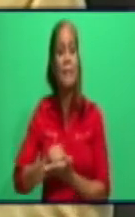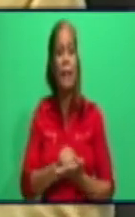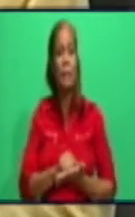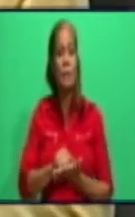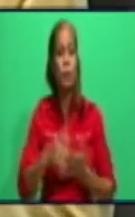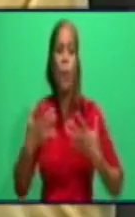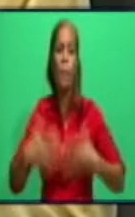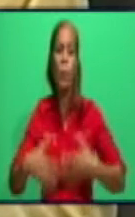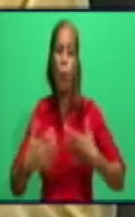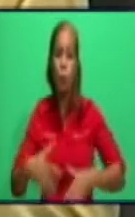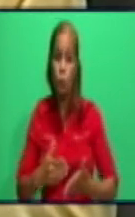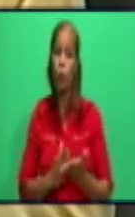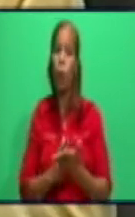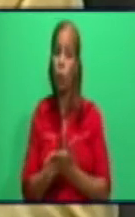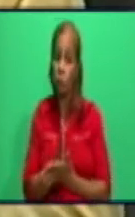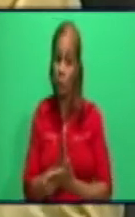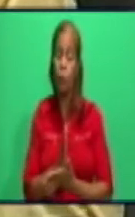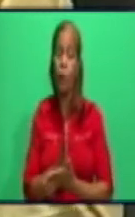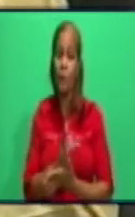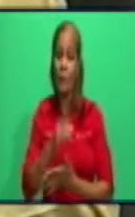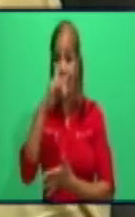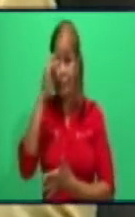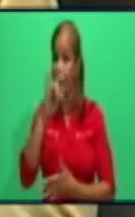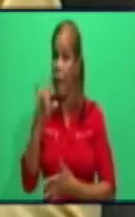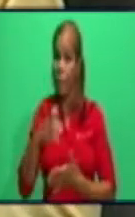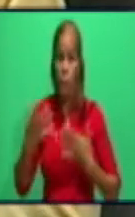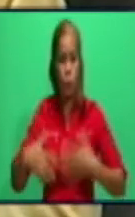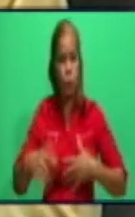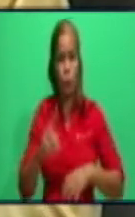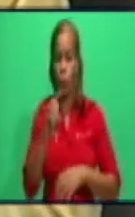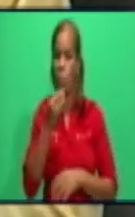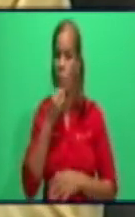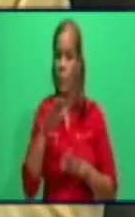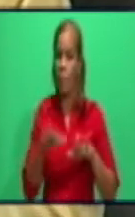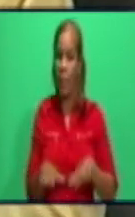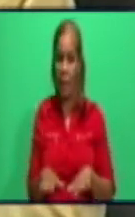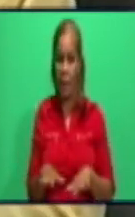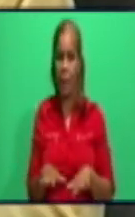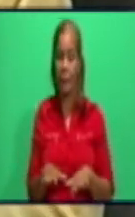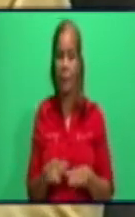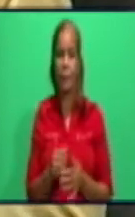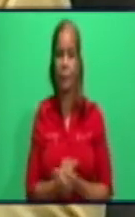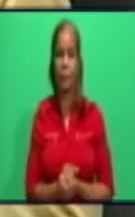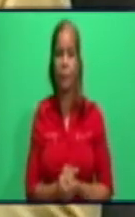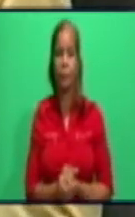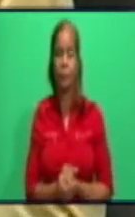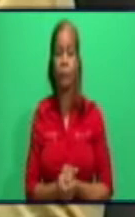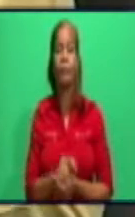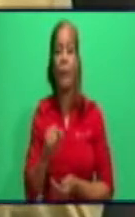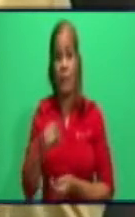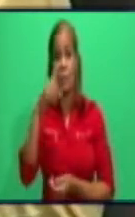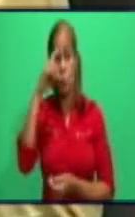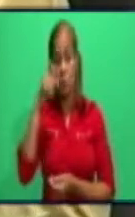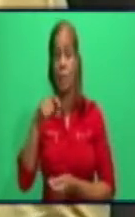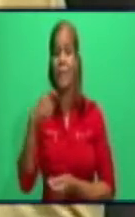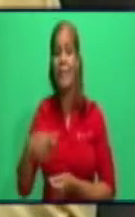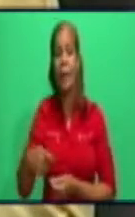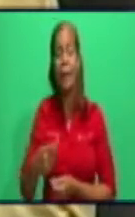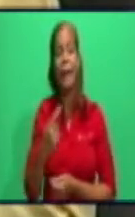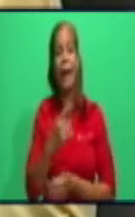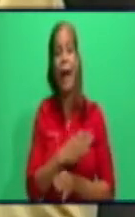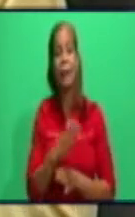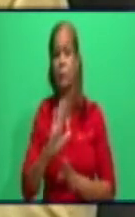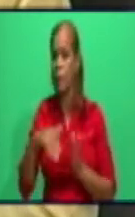continua, que eso sí necesariamente tiene que estar a partir de la una en sus puestos de trabajo, el resto de las